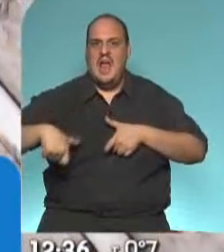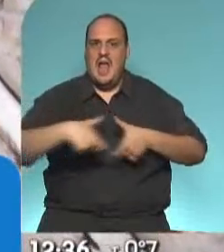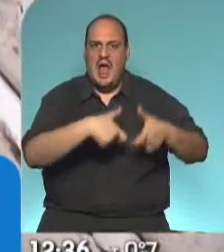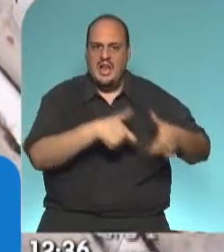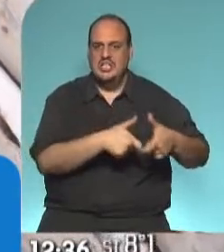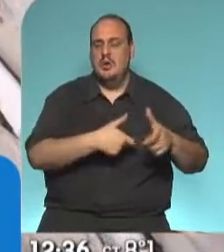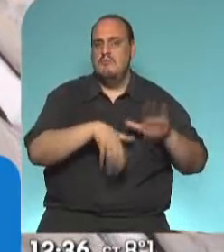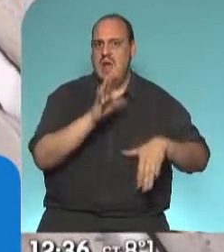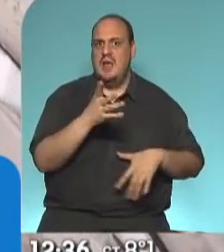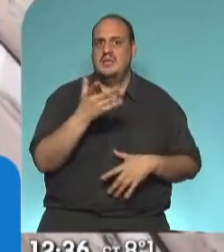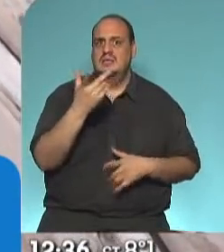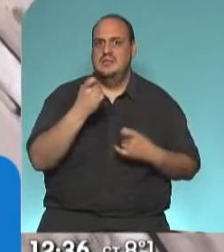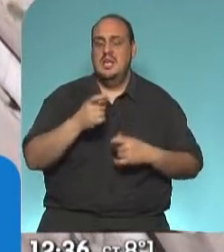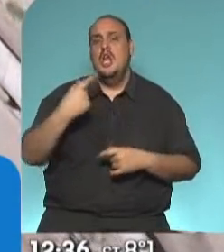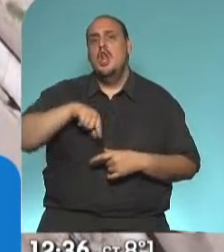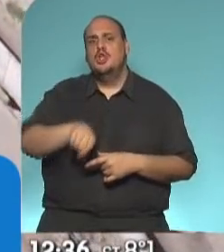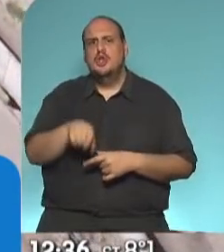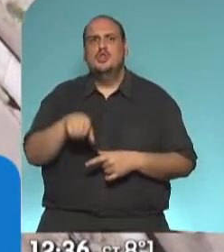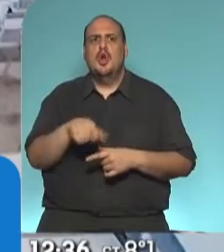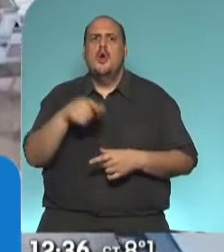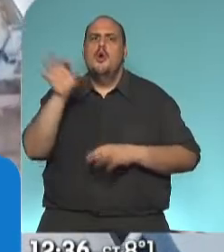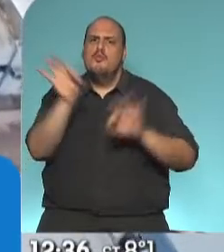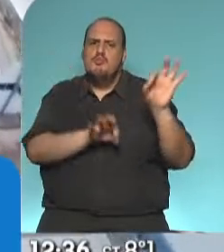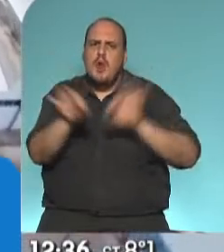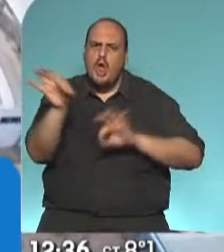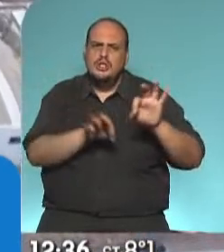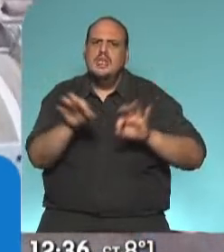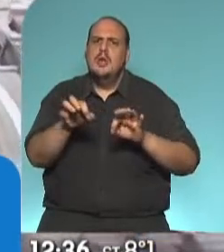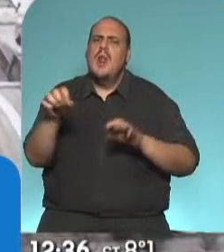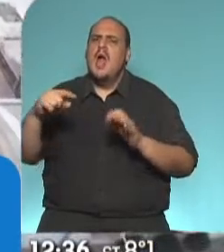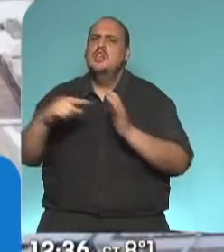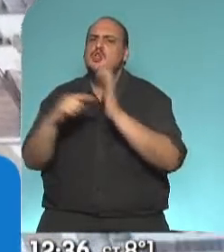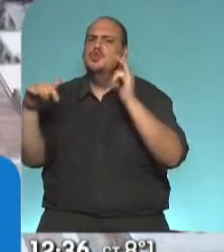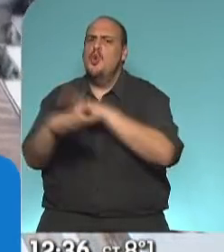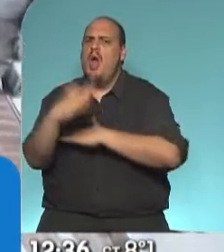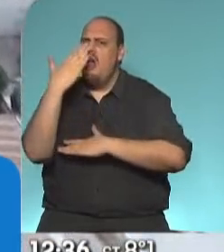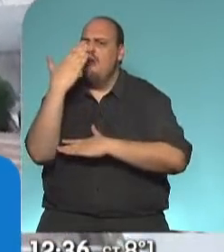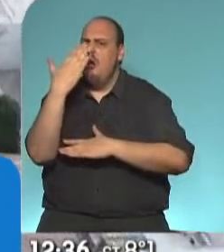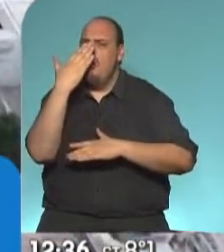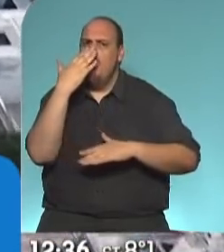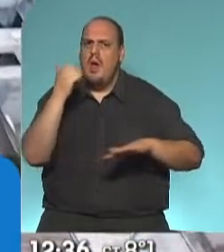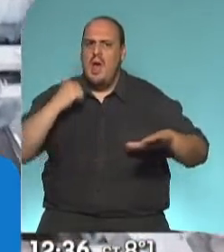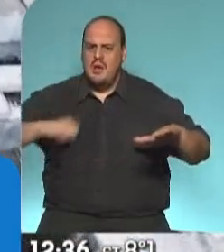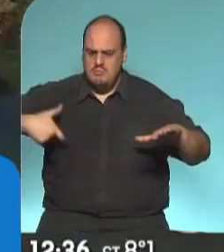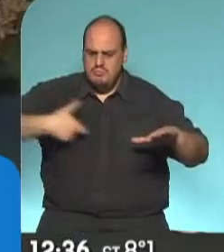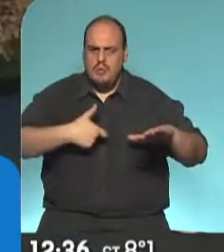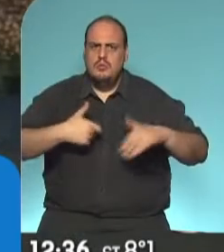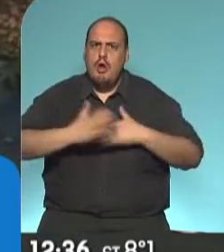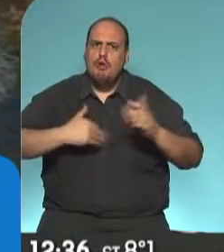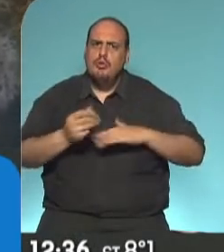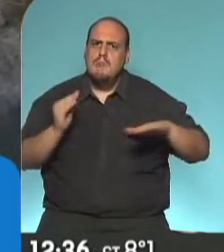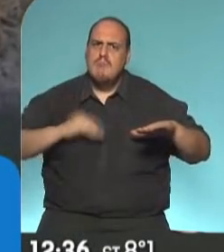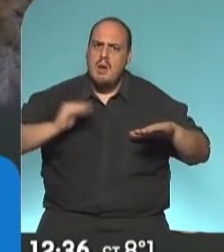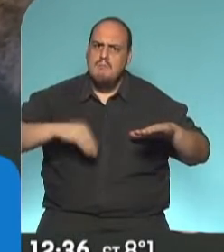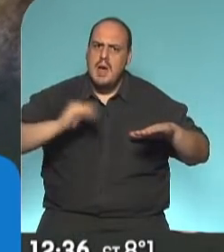en marcha un programa para dotarla a la ciudad de Córdoba de más colectoras troncales y también de